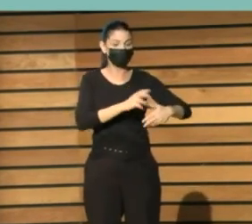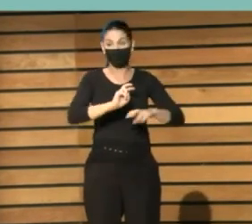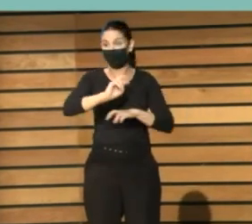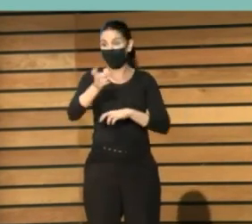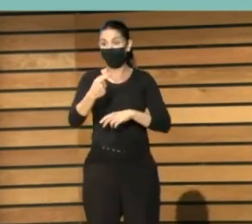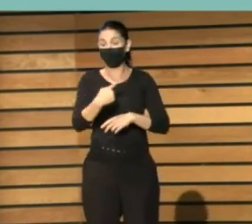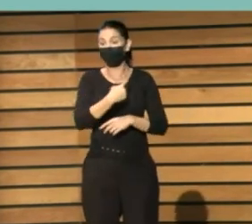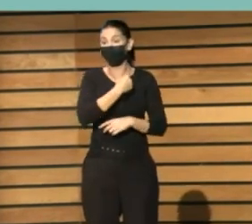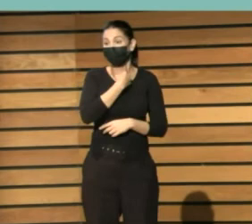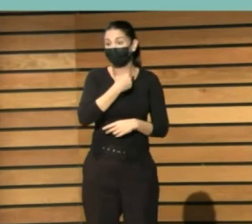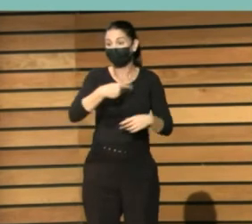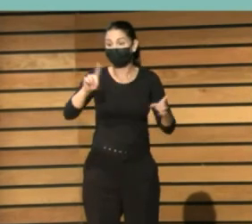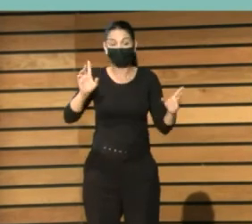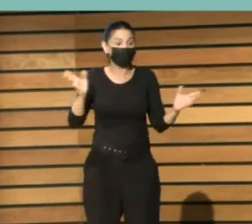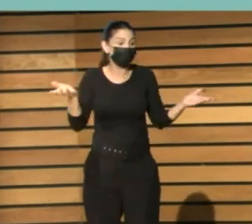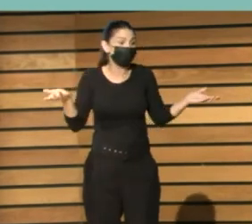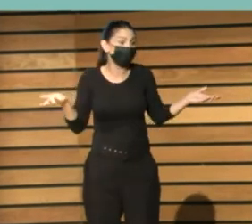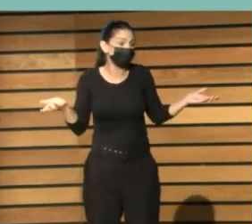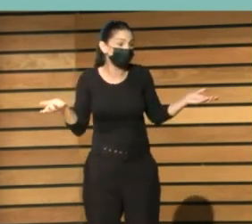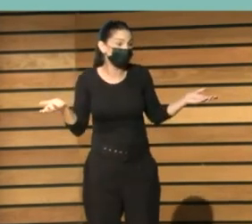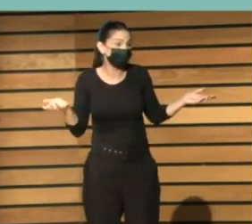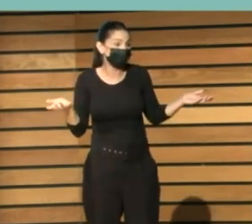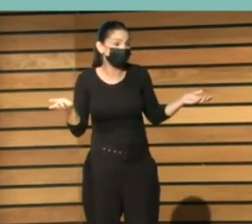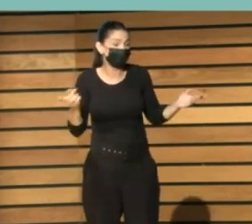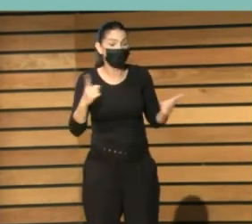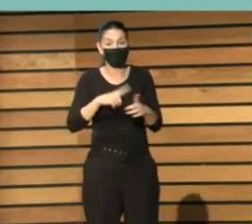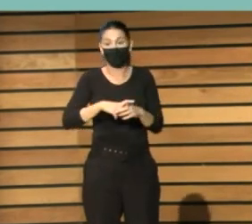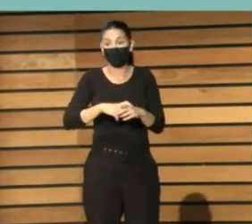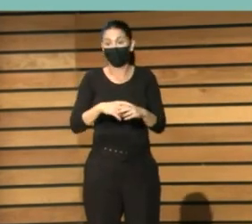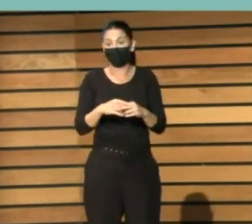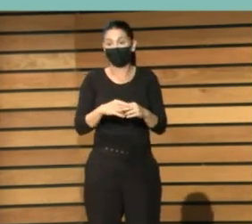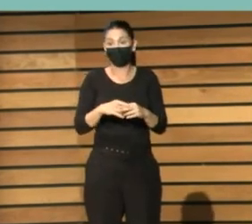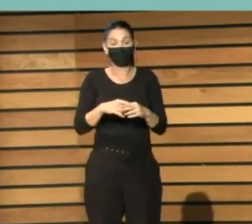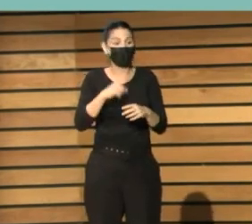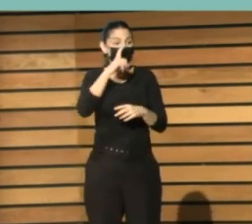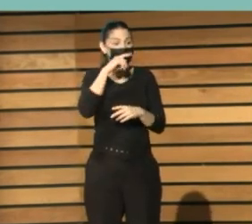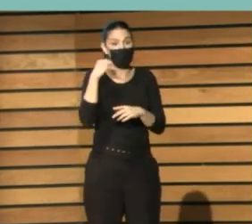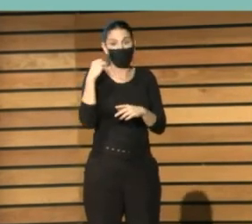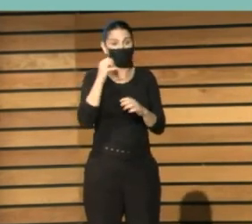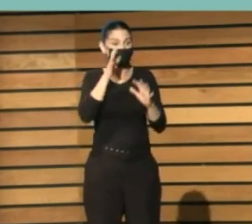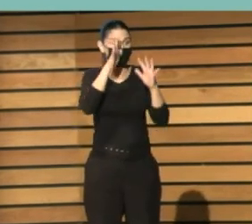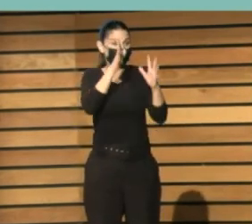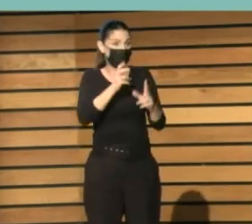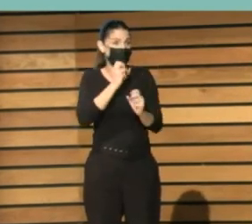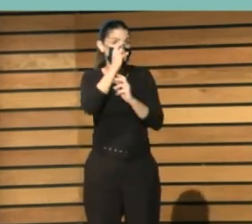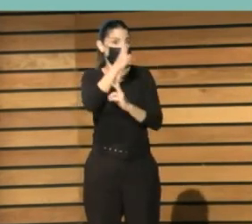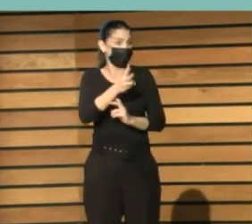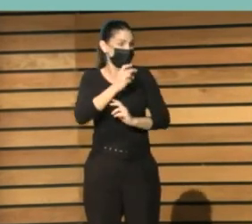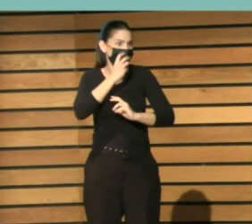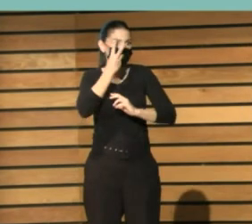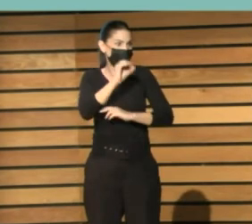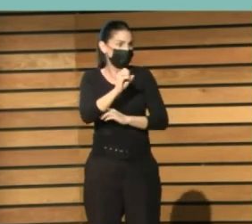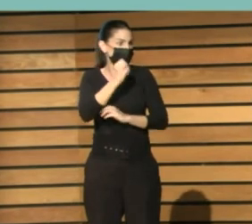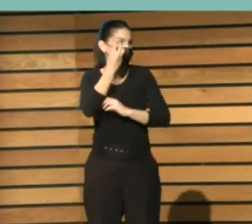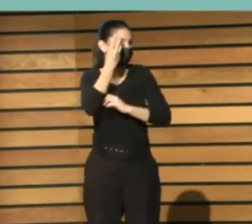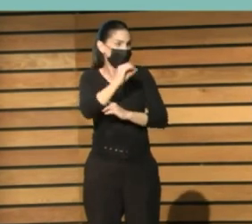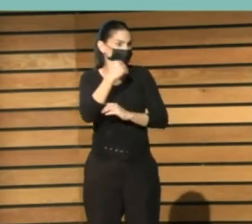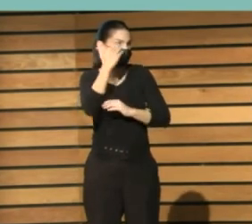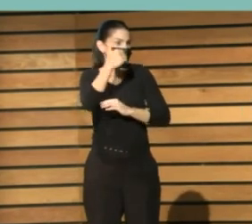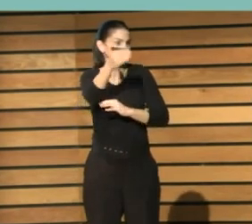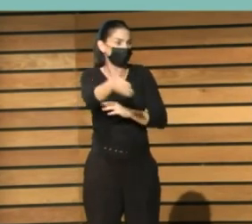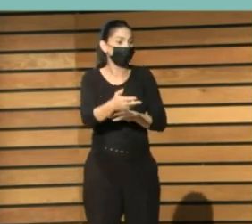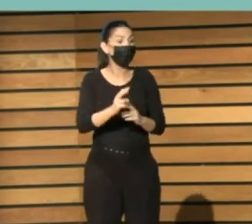parcialmente, etc. Durante décadas a veces. También hay que tener en cuenta que los sistemas de